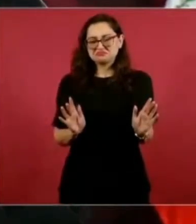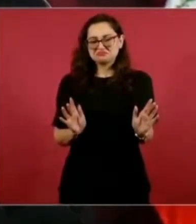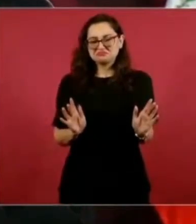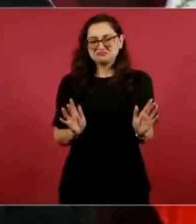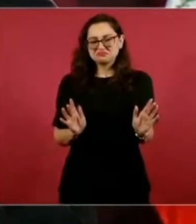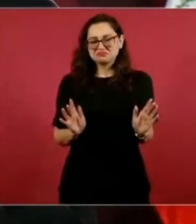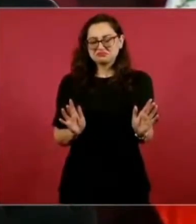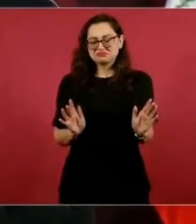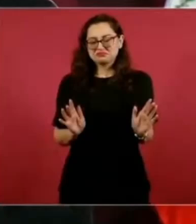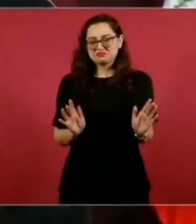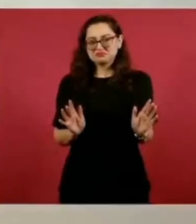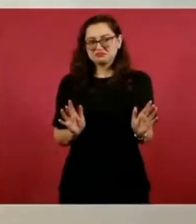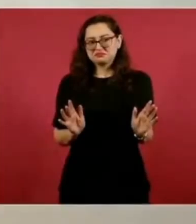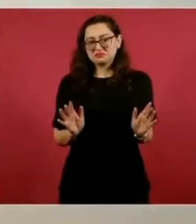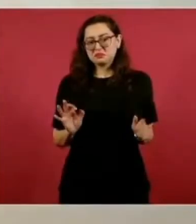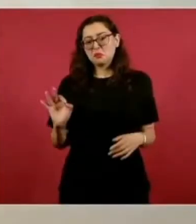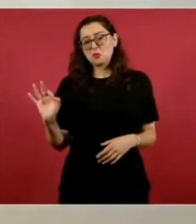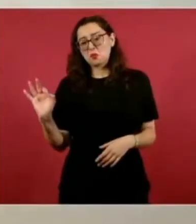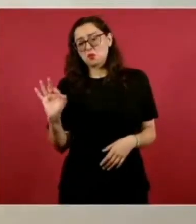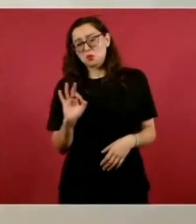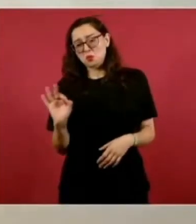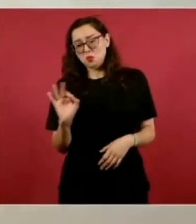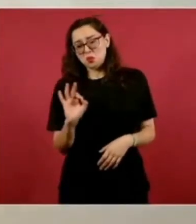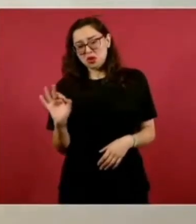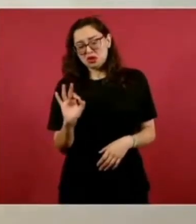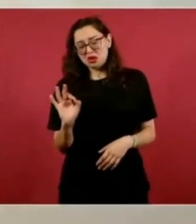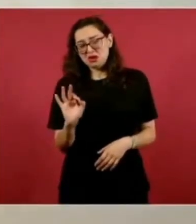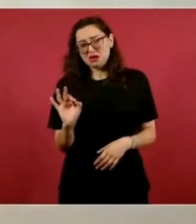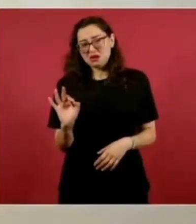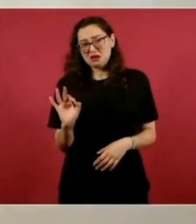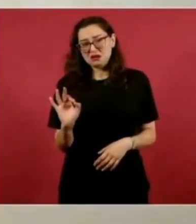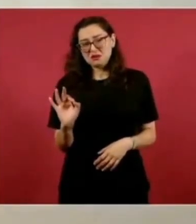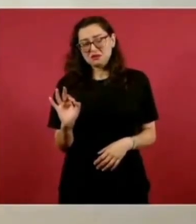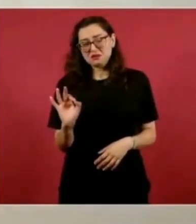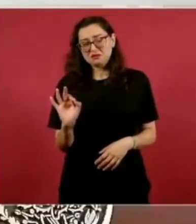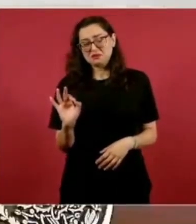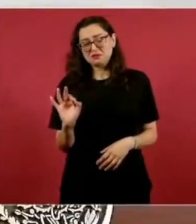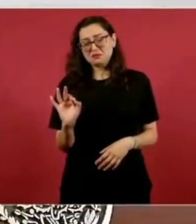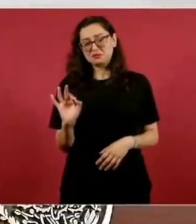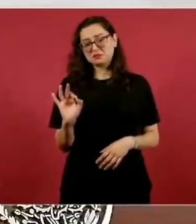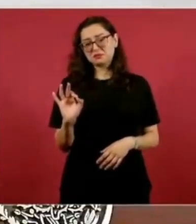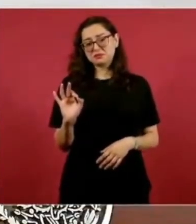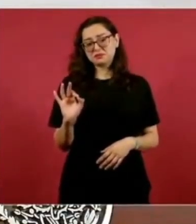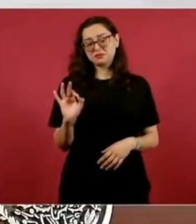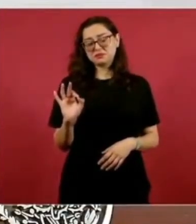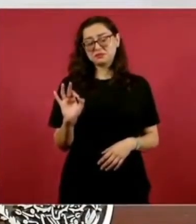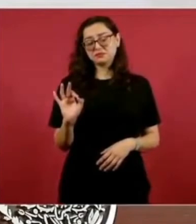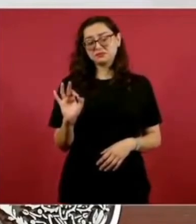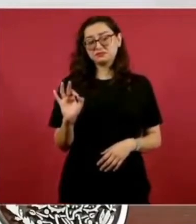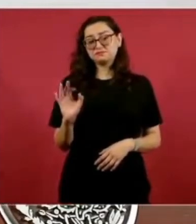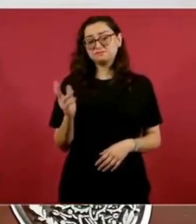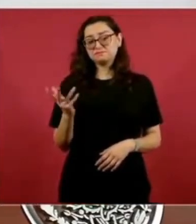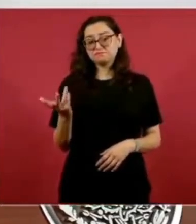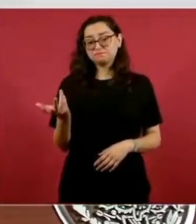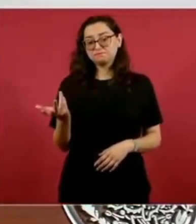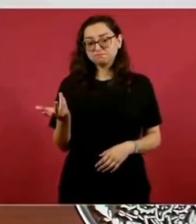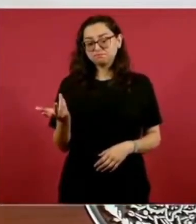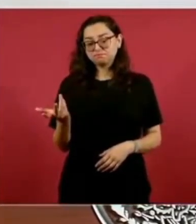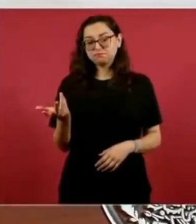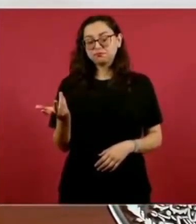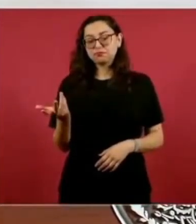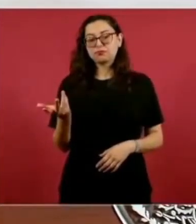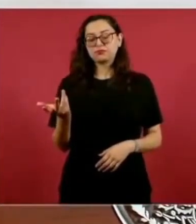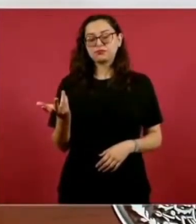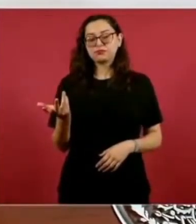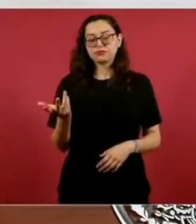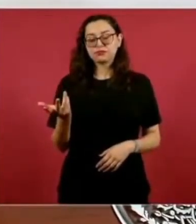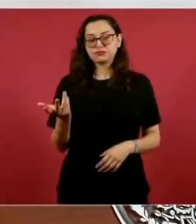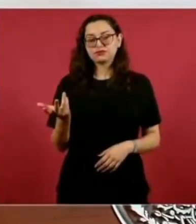información